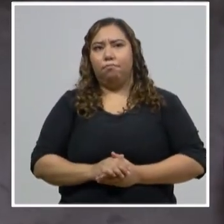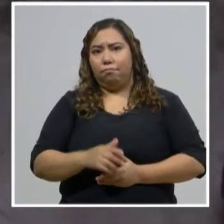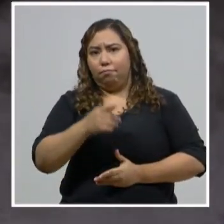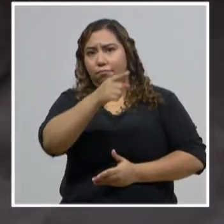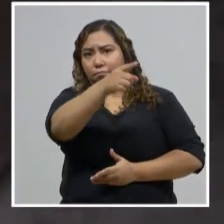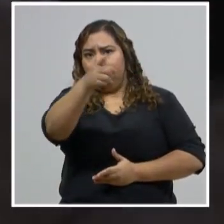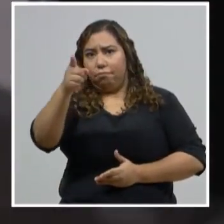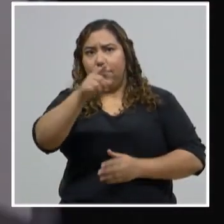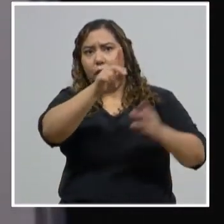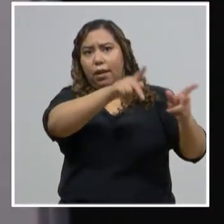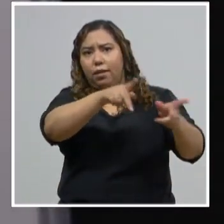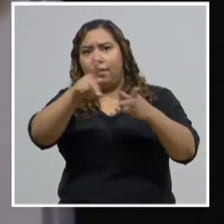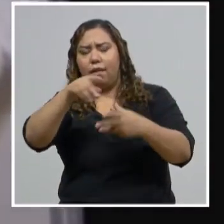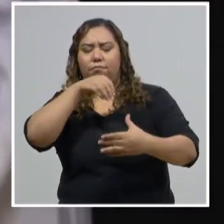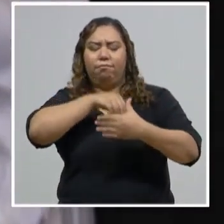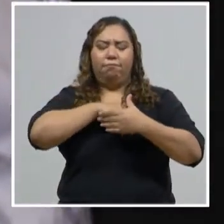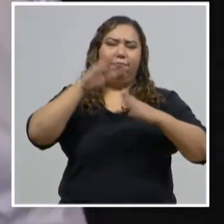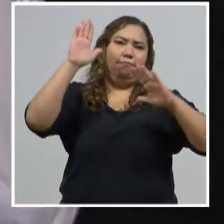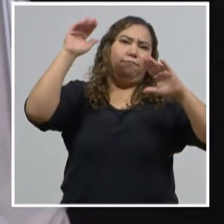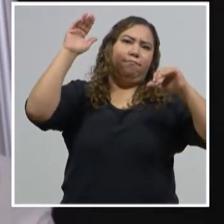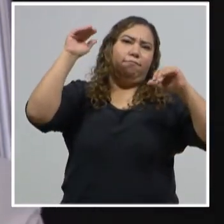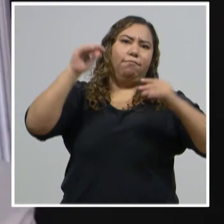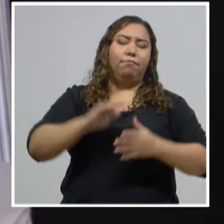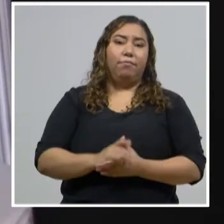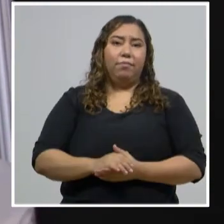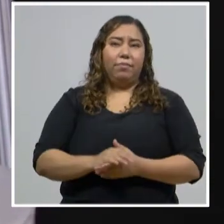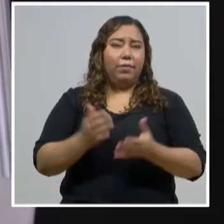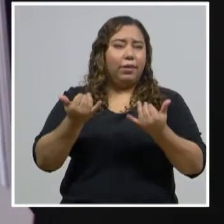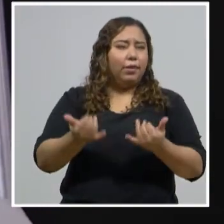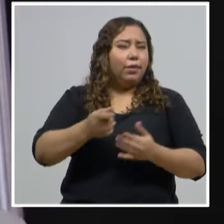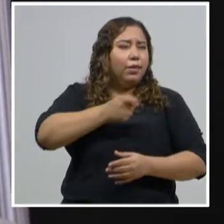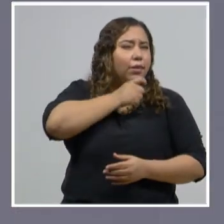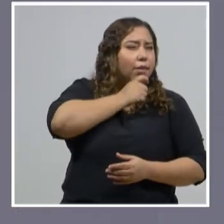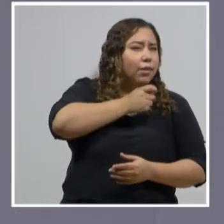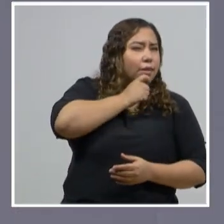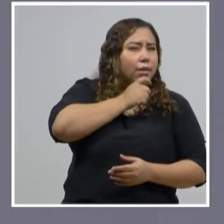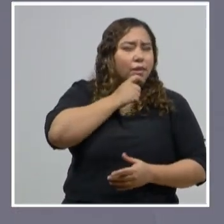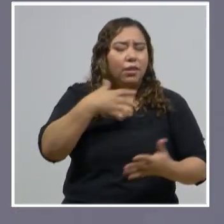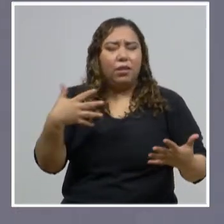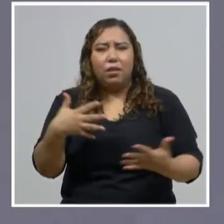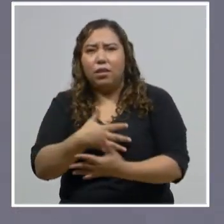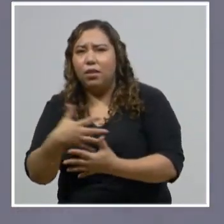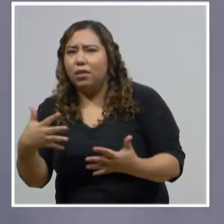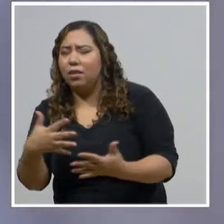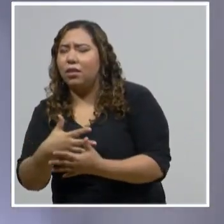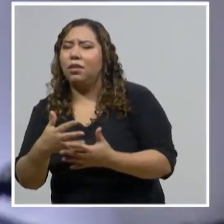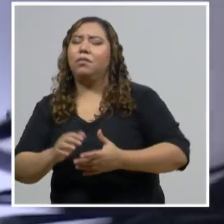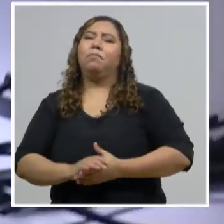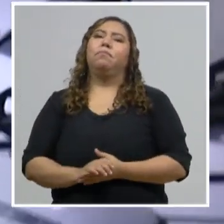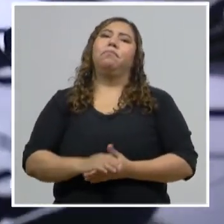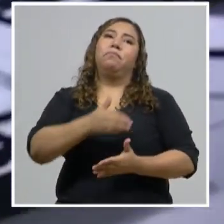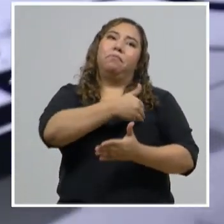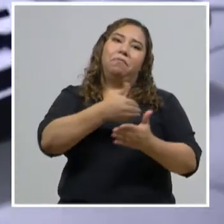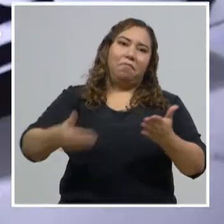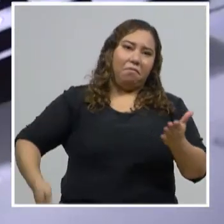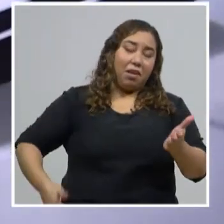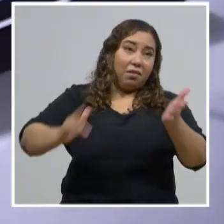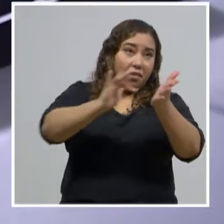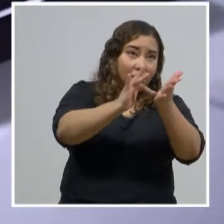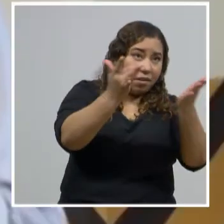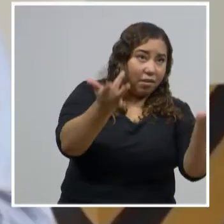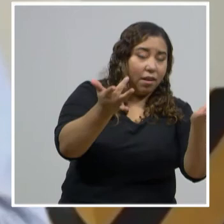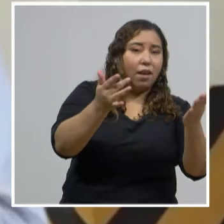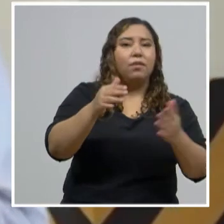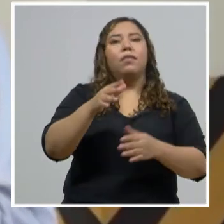esperanzadora en medio de una situación que lo que está comunicando es mucho temor. Gracias y muchas bendiciones para la